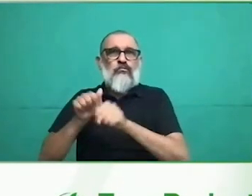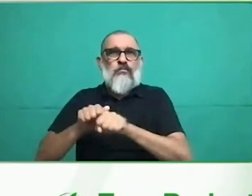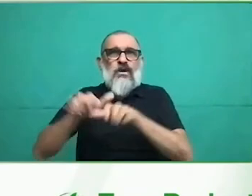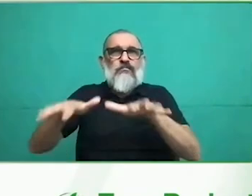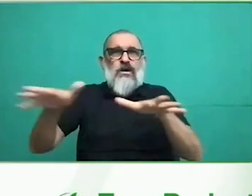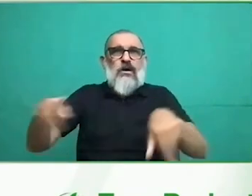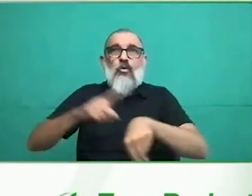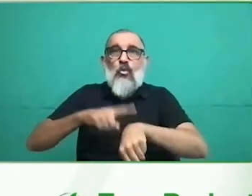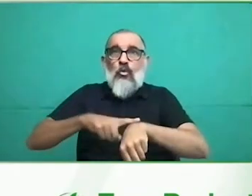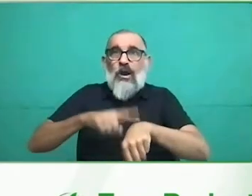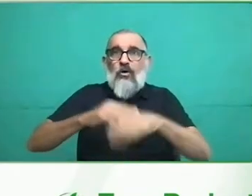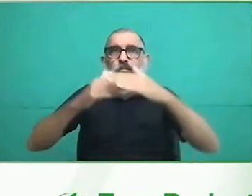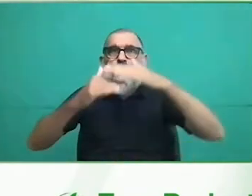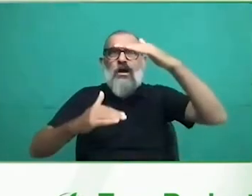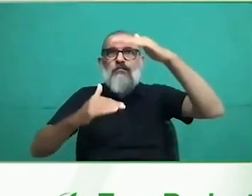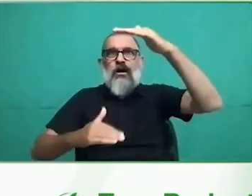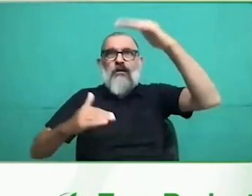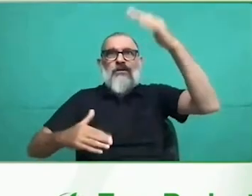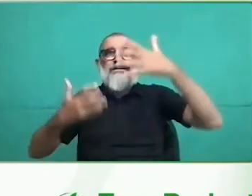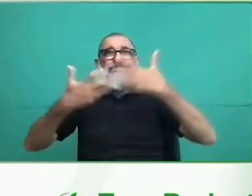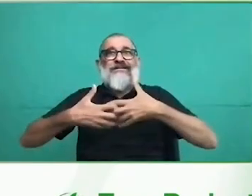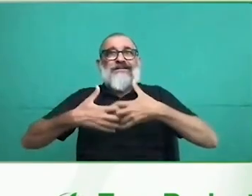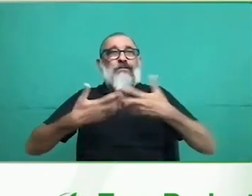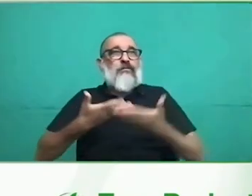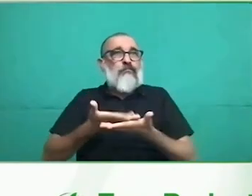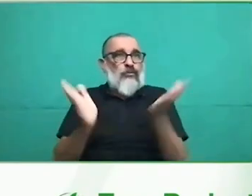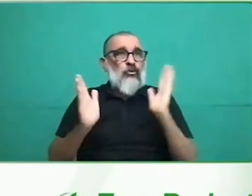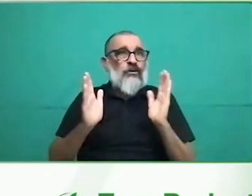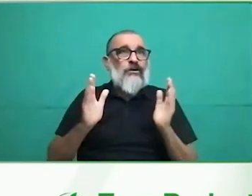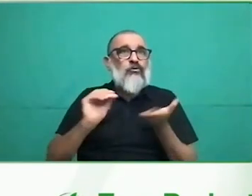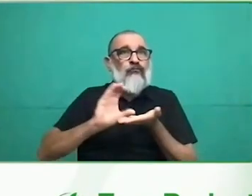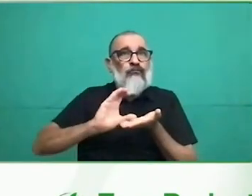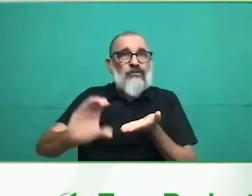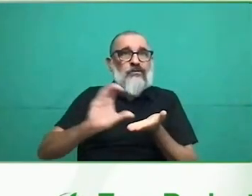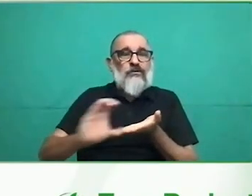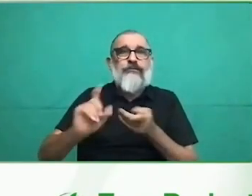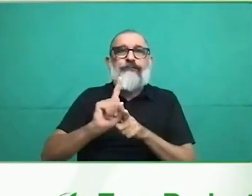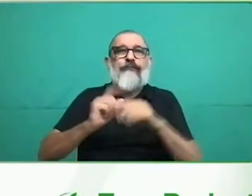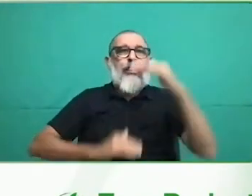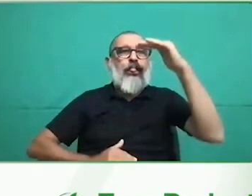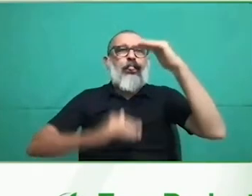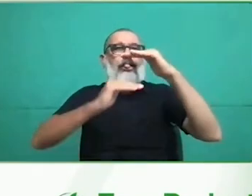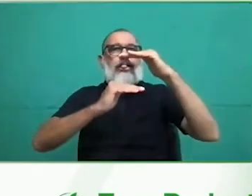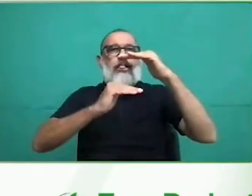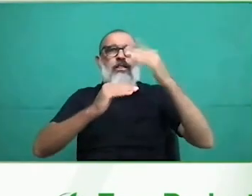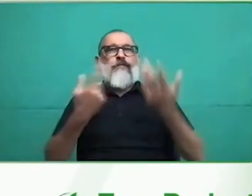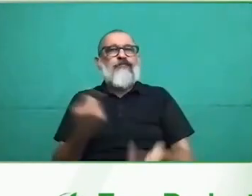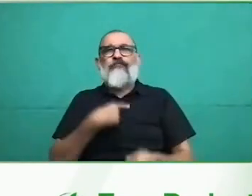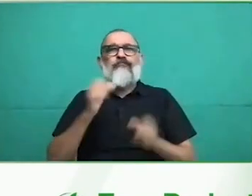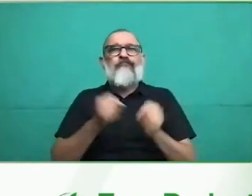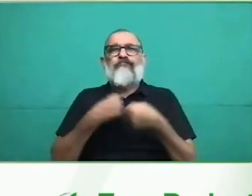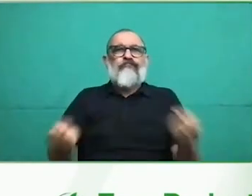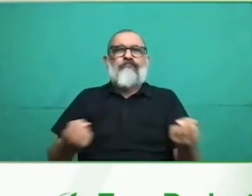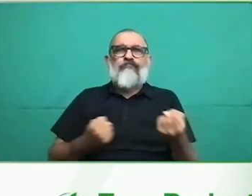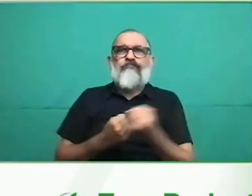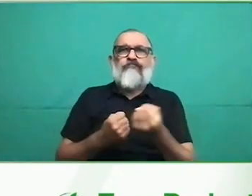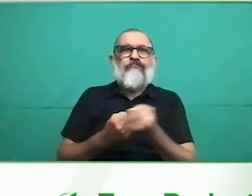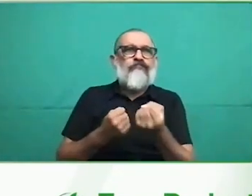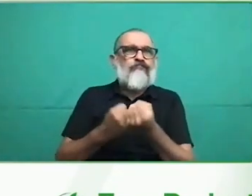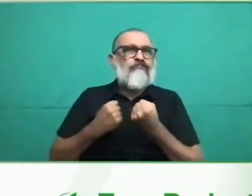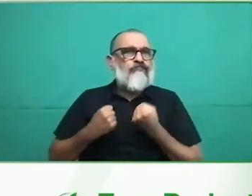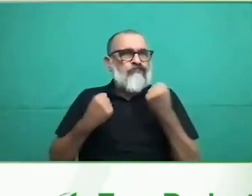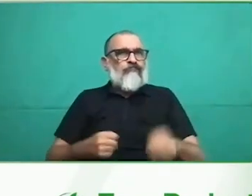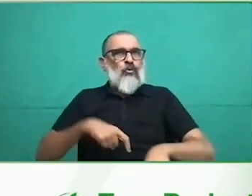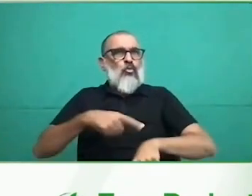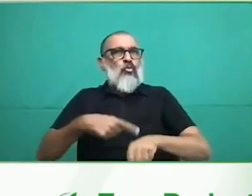reciba 500 euros de apoyo público y, en cambio, si esta misma persona con el mismo ADN, con el mismo documento de